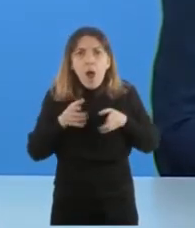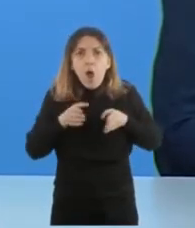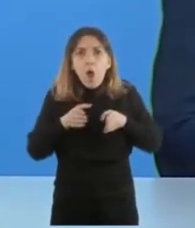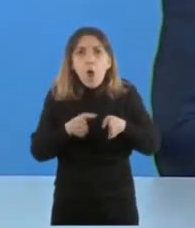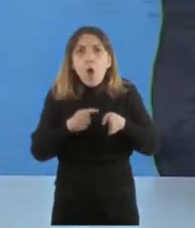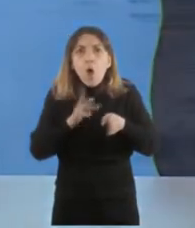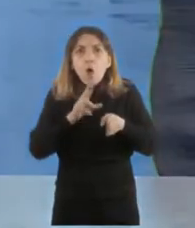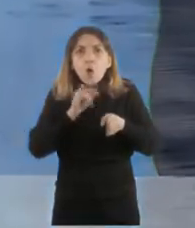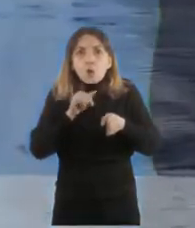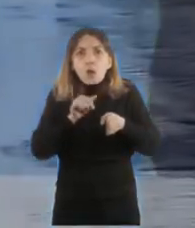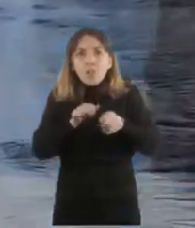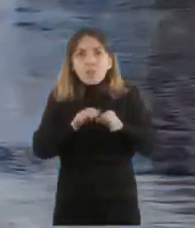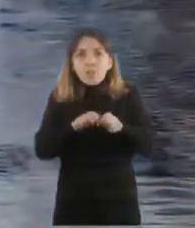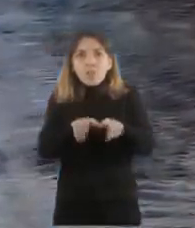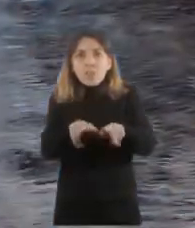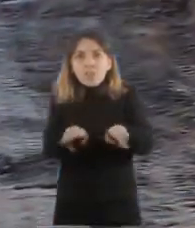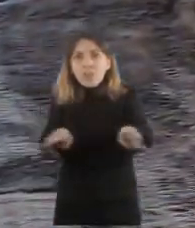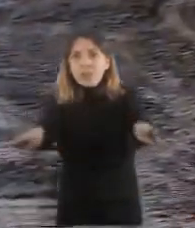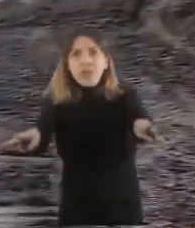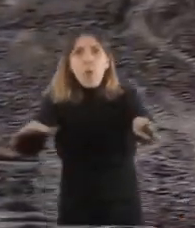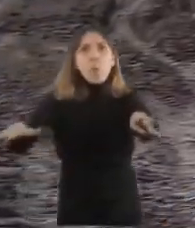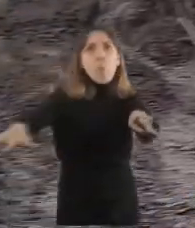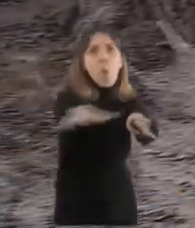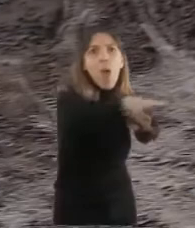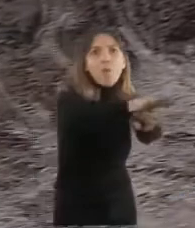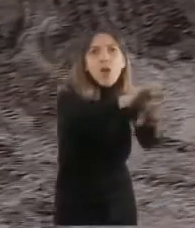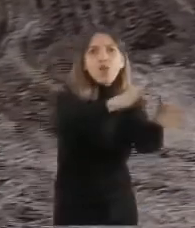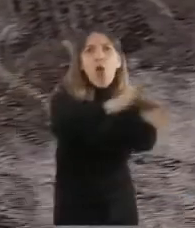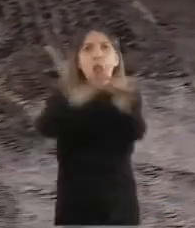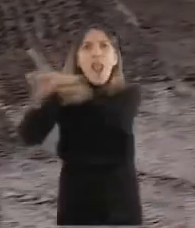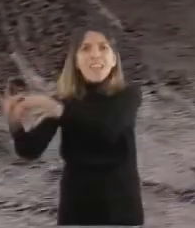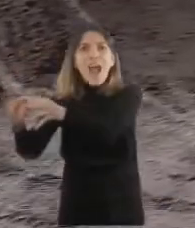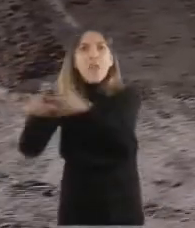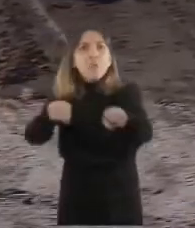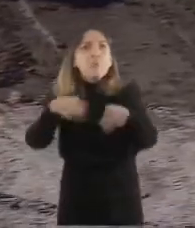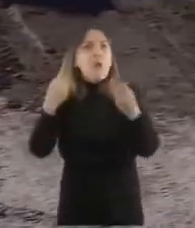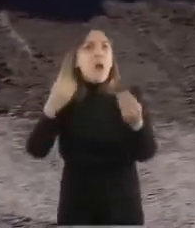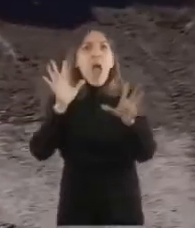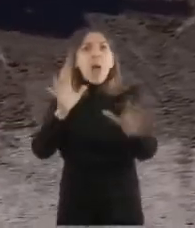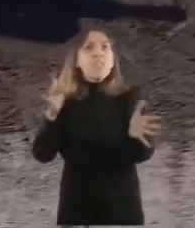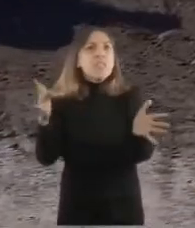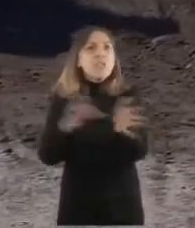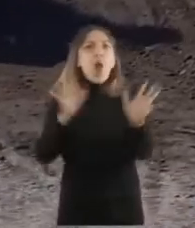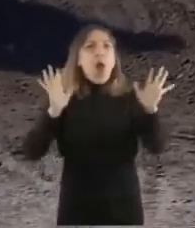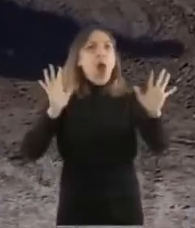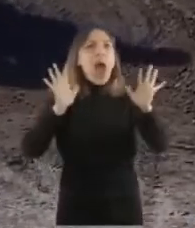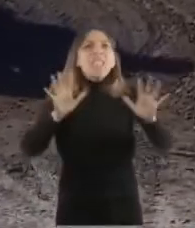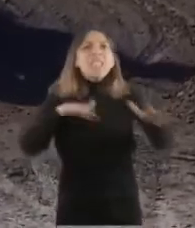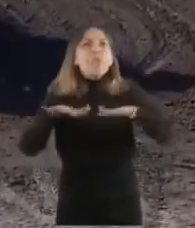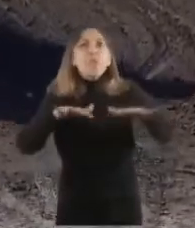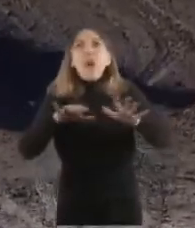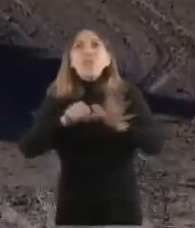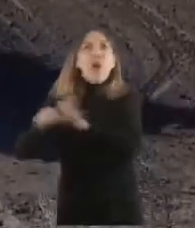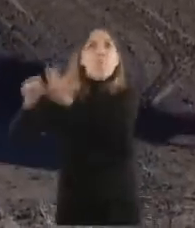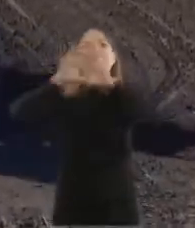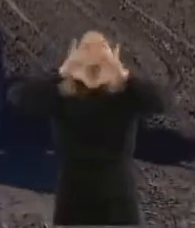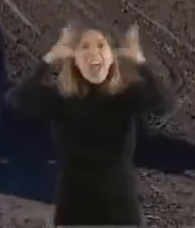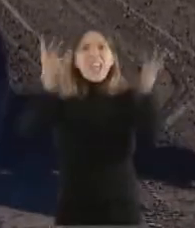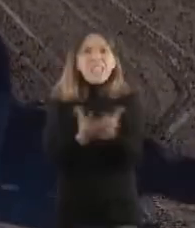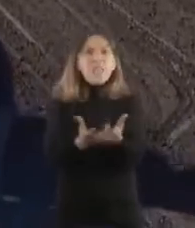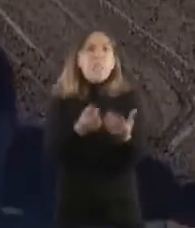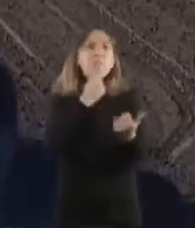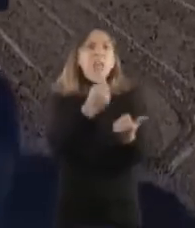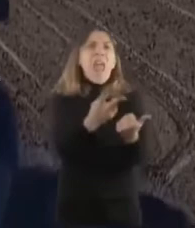productivo de nuestra provincia, porque en el mundo en el que nos toca vivir, las proteínas y la